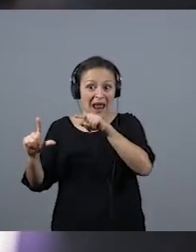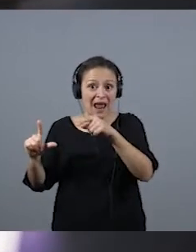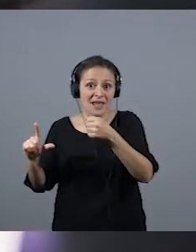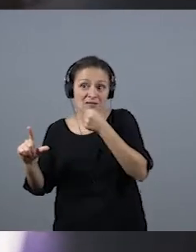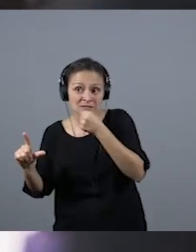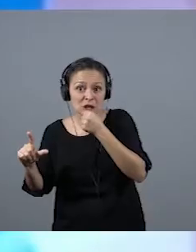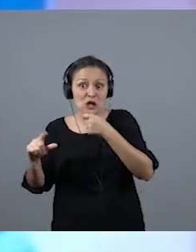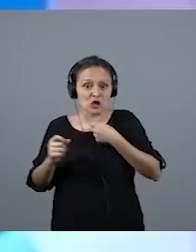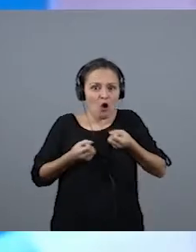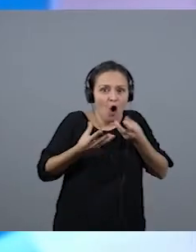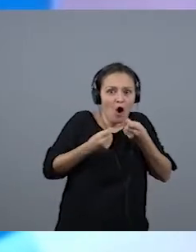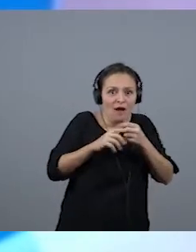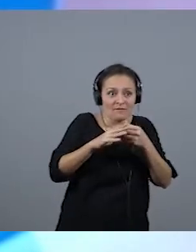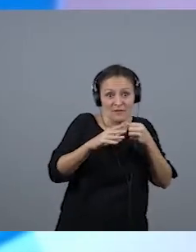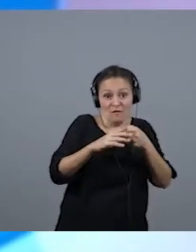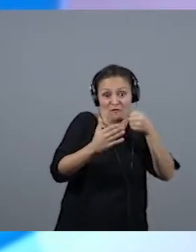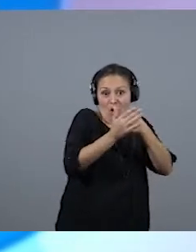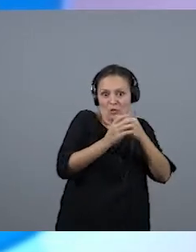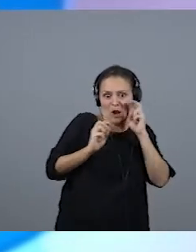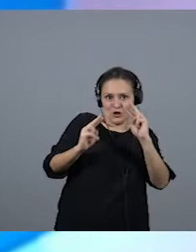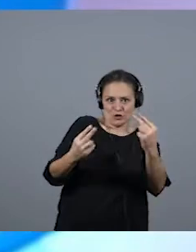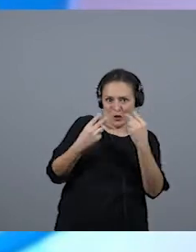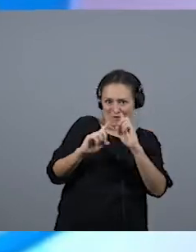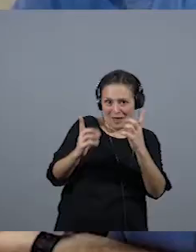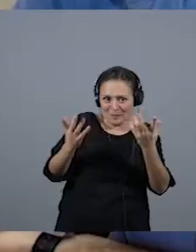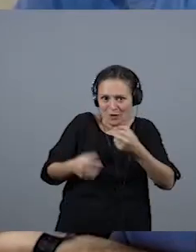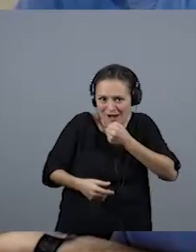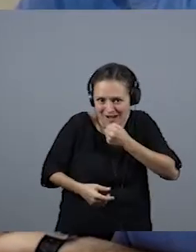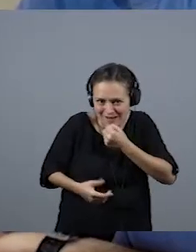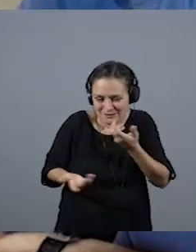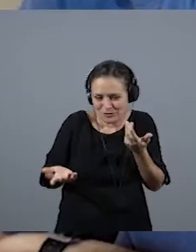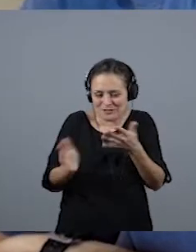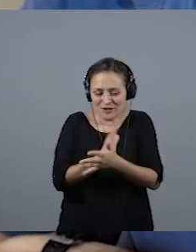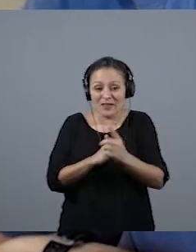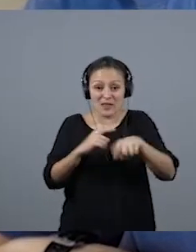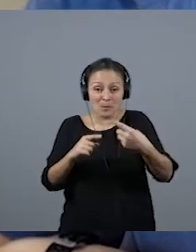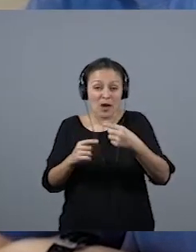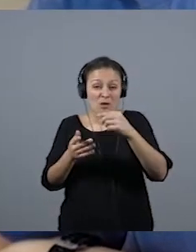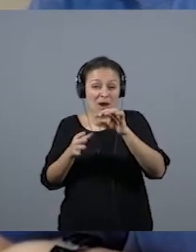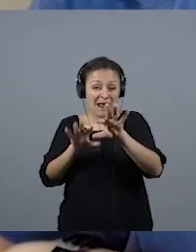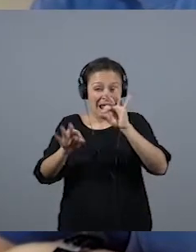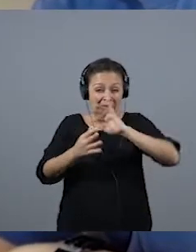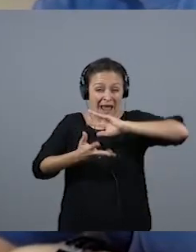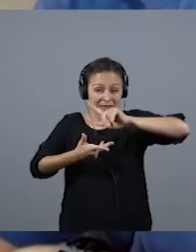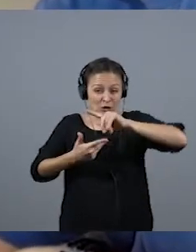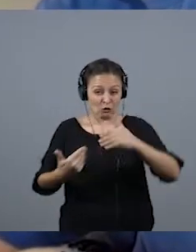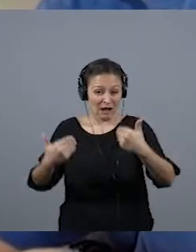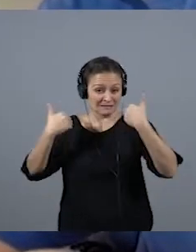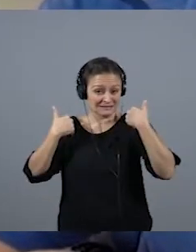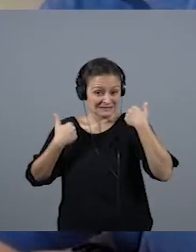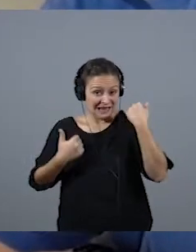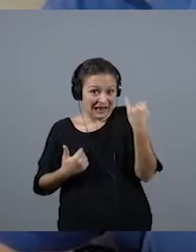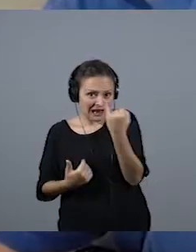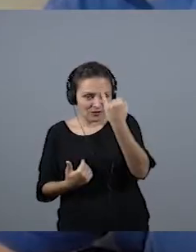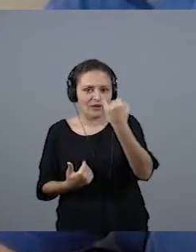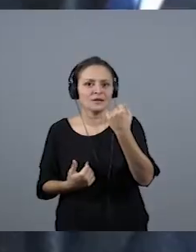Y cuando llegué a la Televisión Canaria, sí es verdad que tuve la oportunidad como editora jefe de poder hacer mi equipo